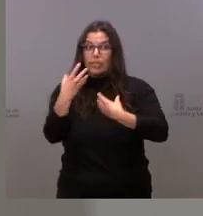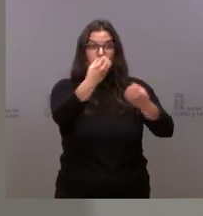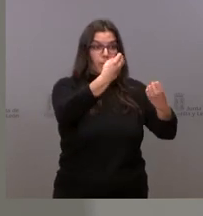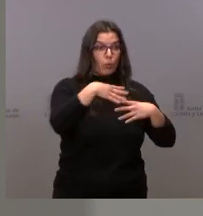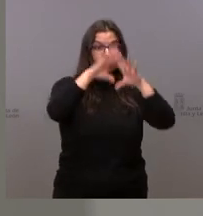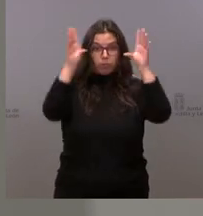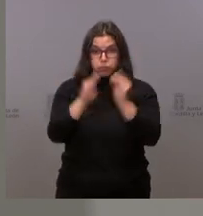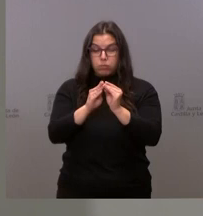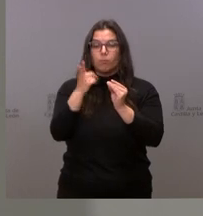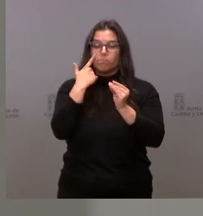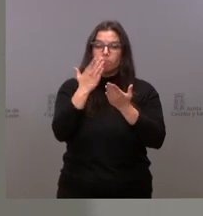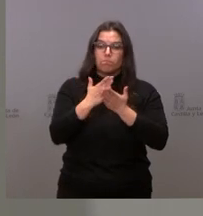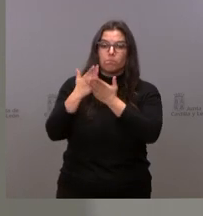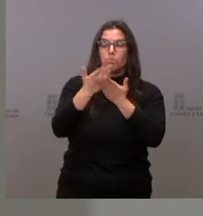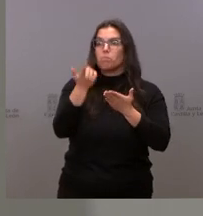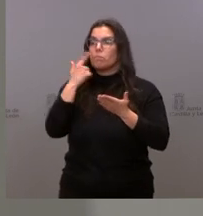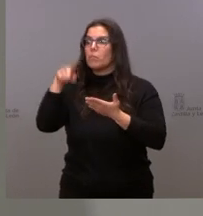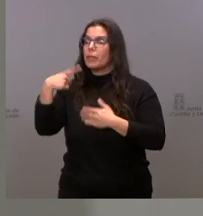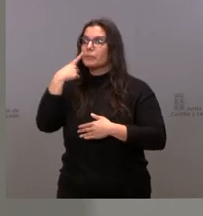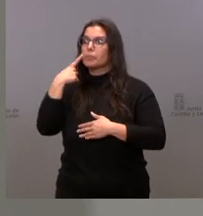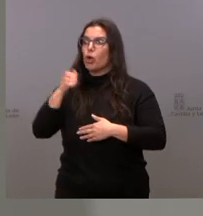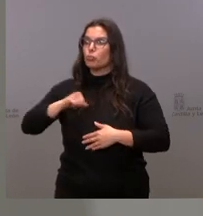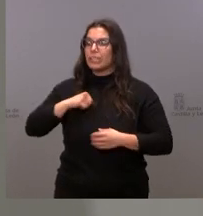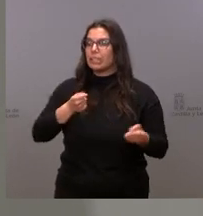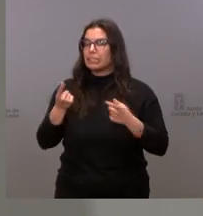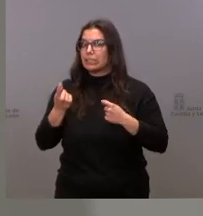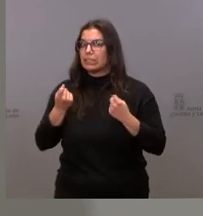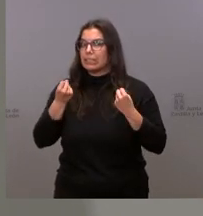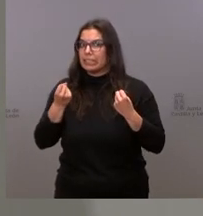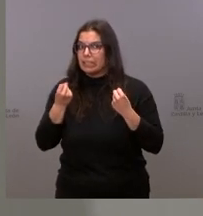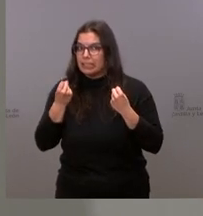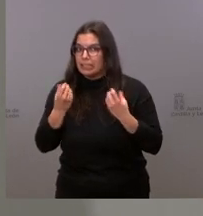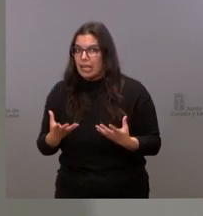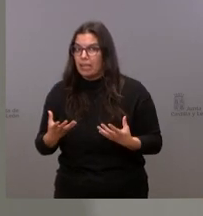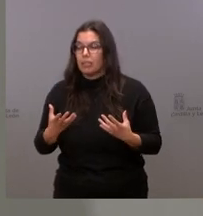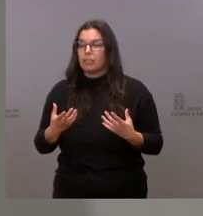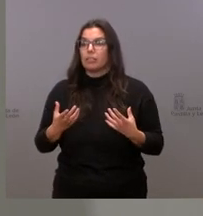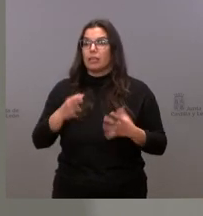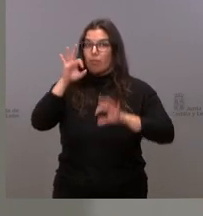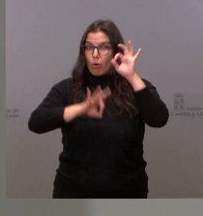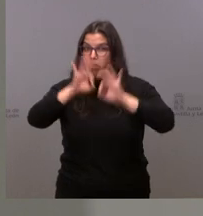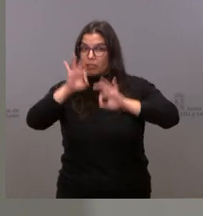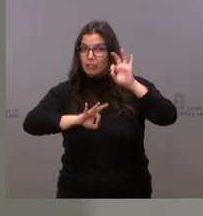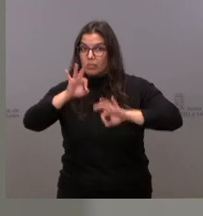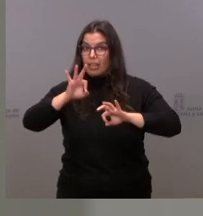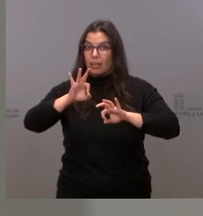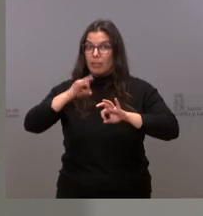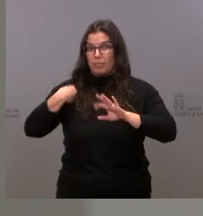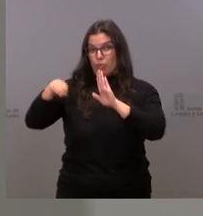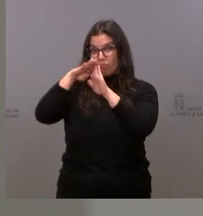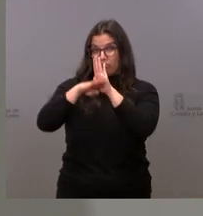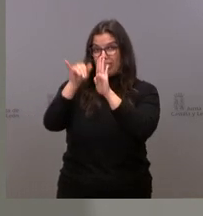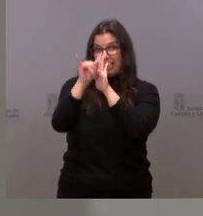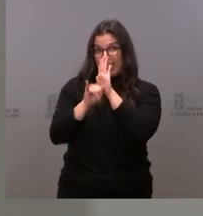Vamos a ver cómo van nuestras tasas de hospitalización a siete días por 100.000 habitantes, que es básicamente lo que nos marca la